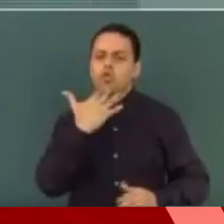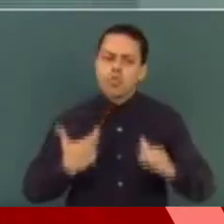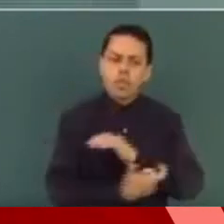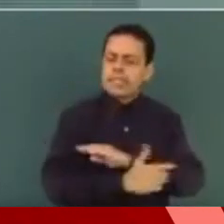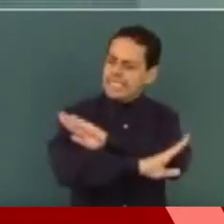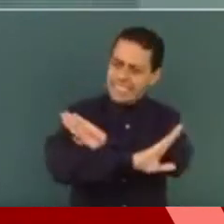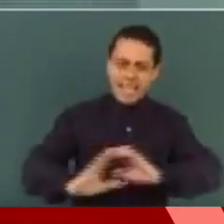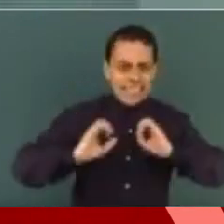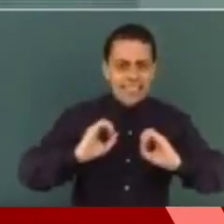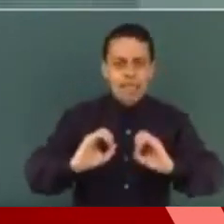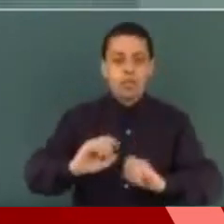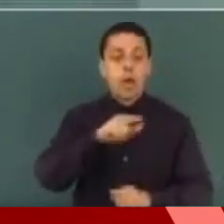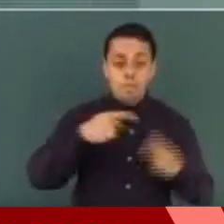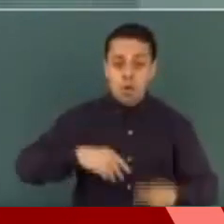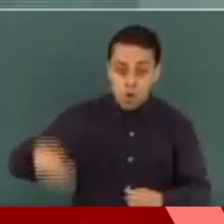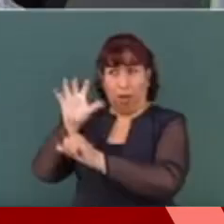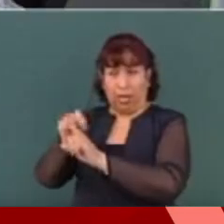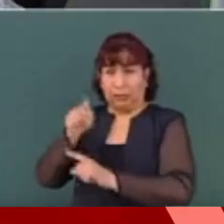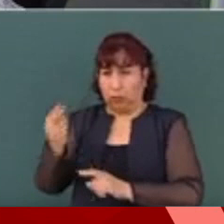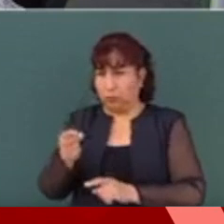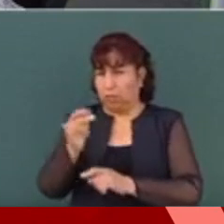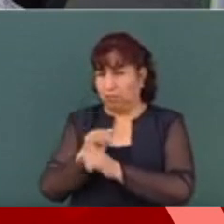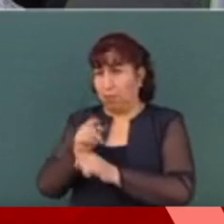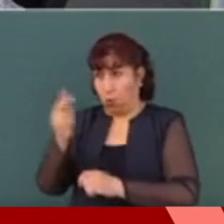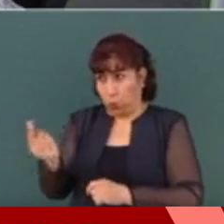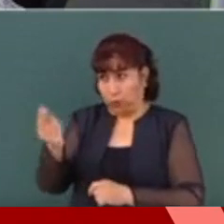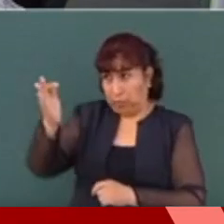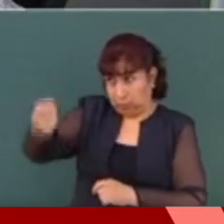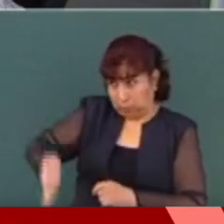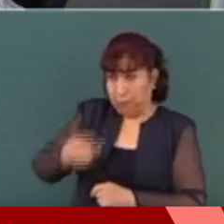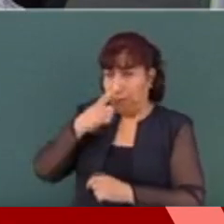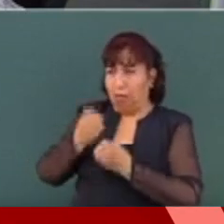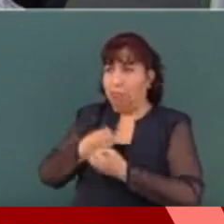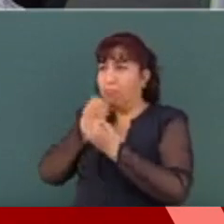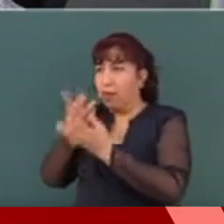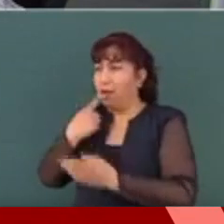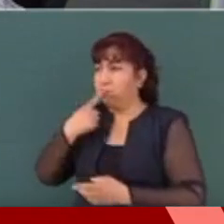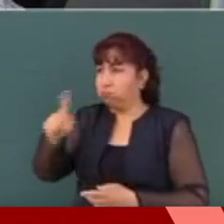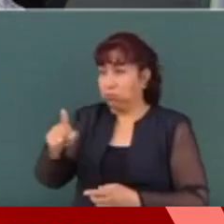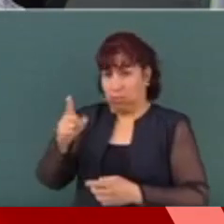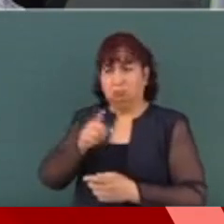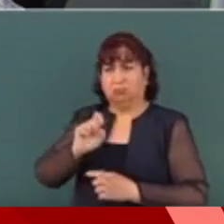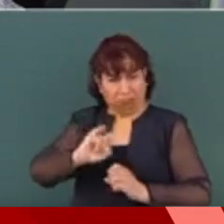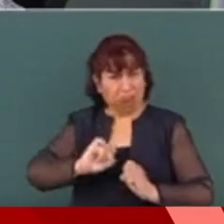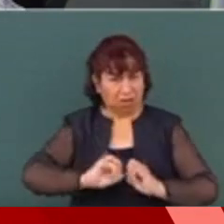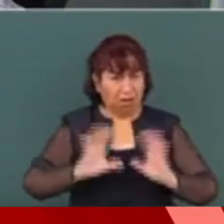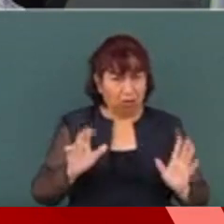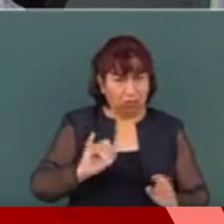cero impunidad, sea quien sea. ¿Usted estaría dispuesto a declarar ante la autoridad ministerial? Sí,